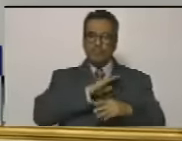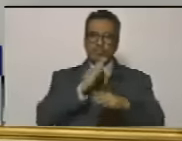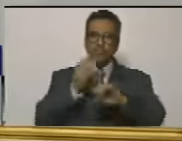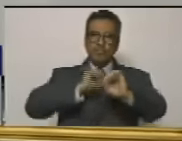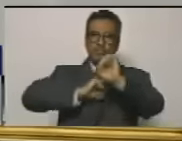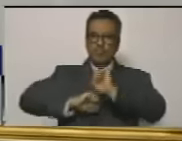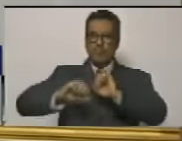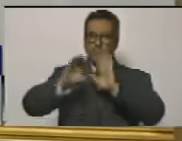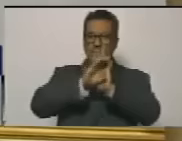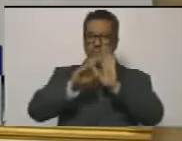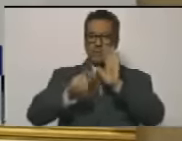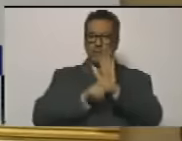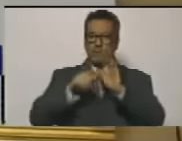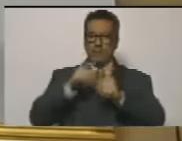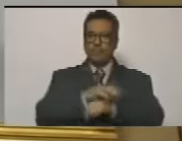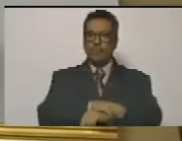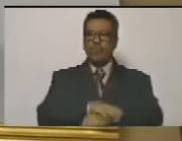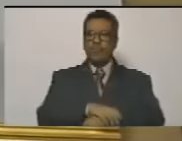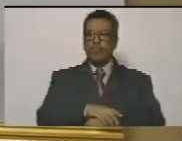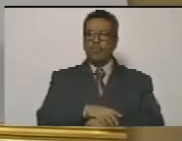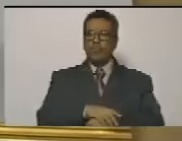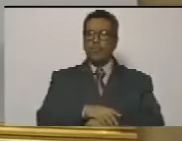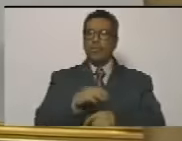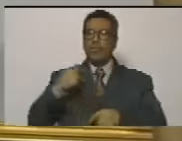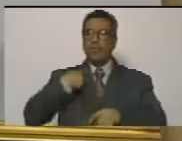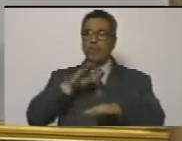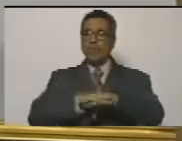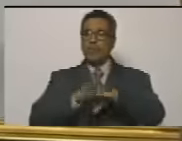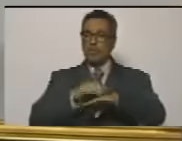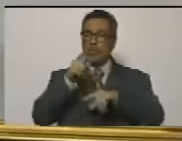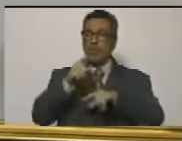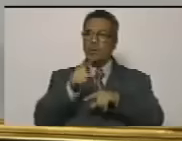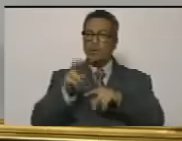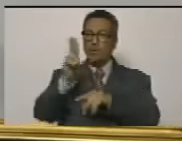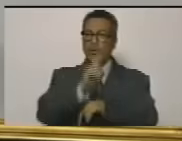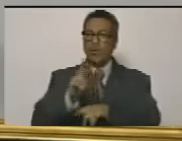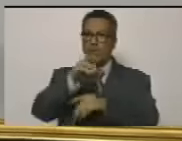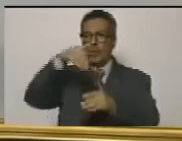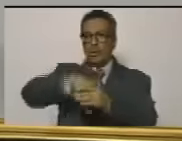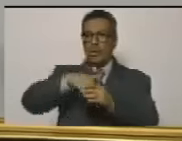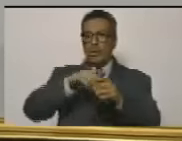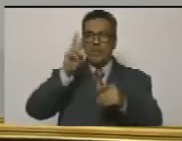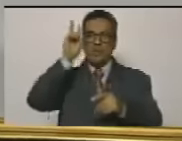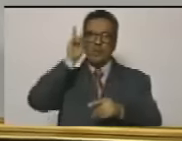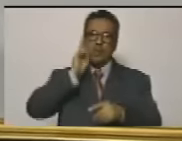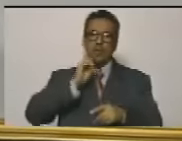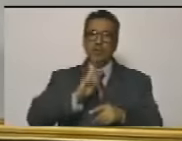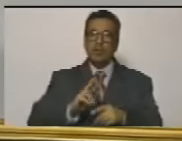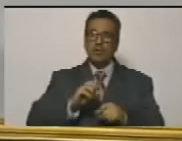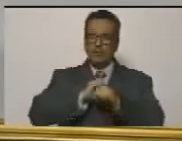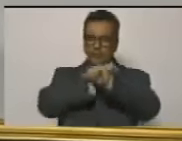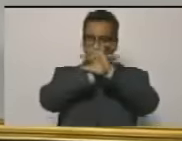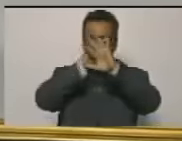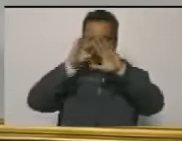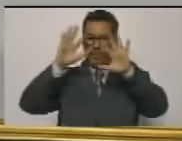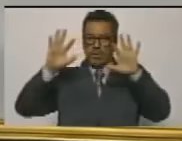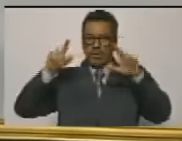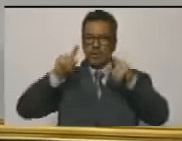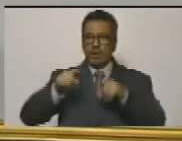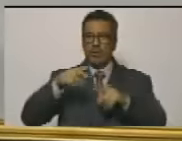defender la constitución somos culpables de organizar elecciones limpias transparentes